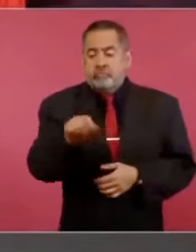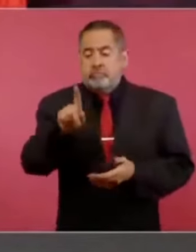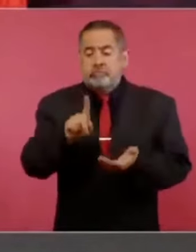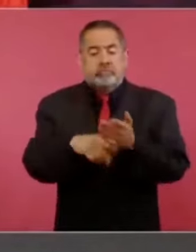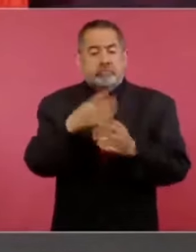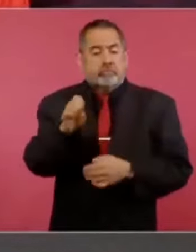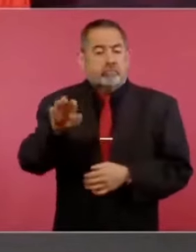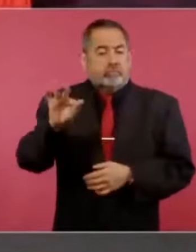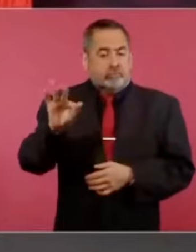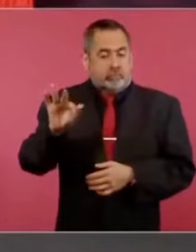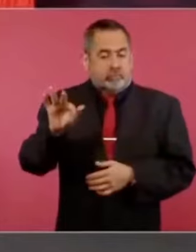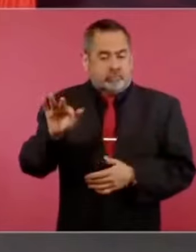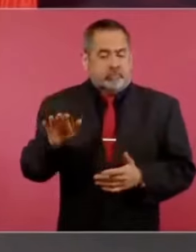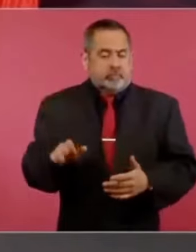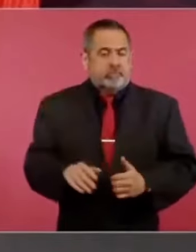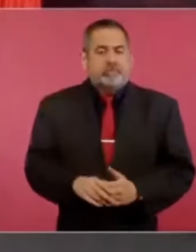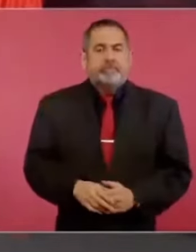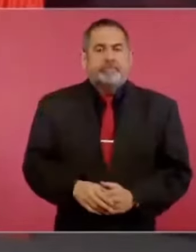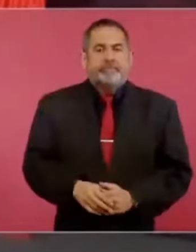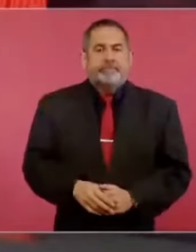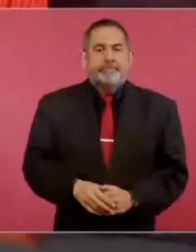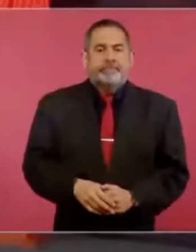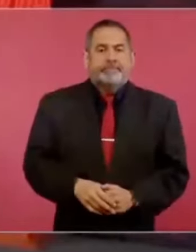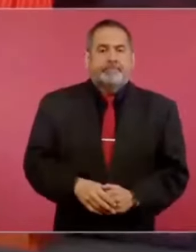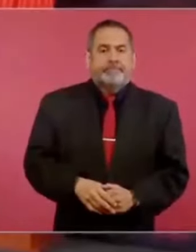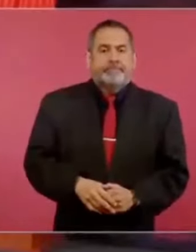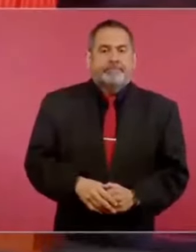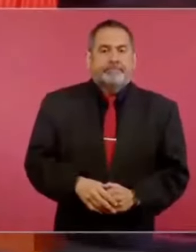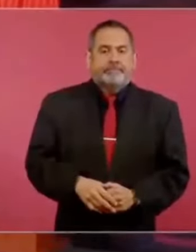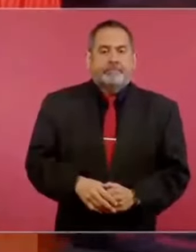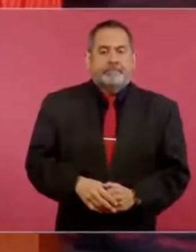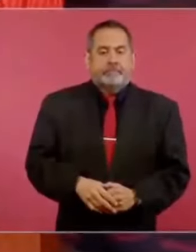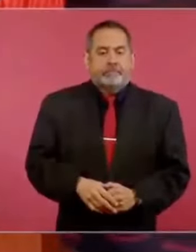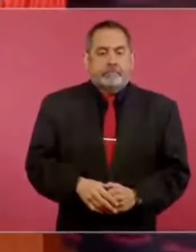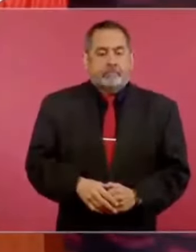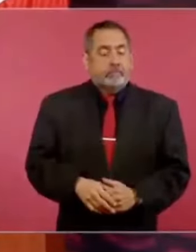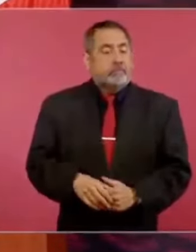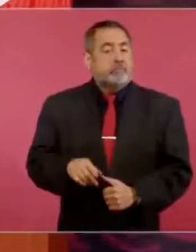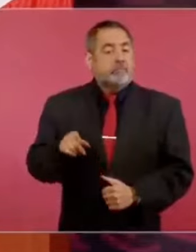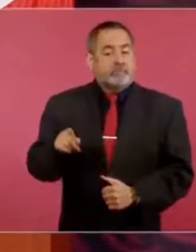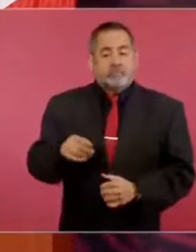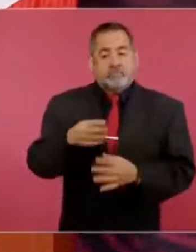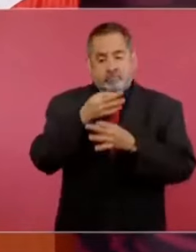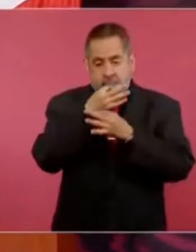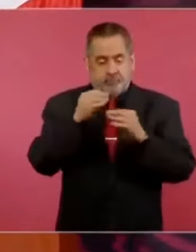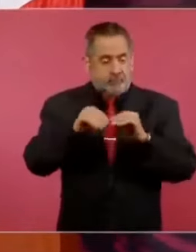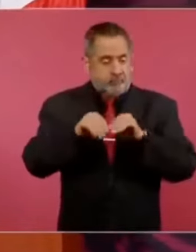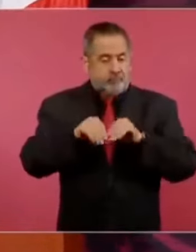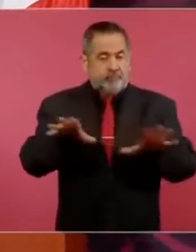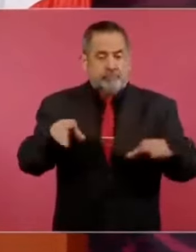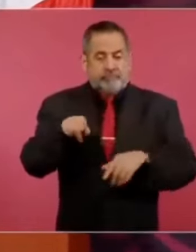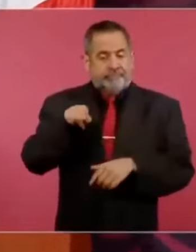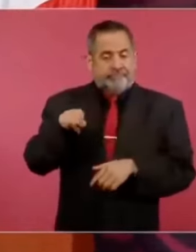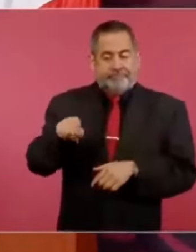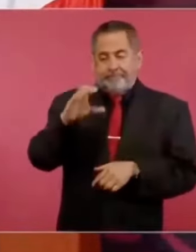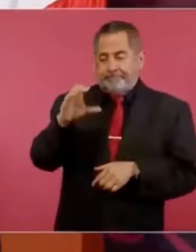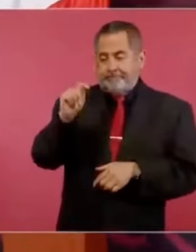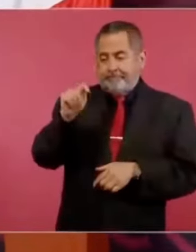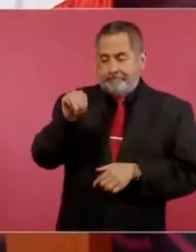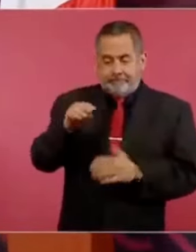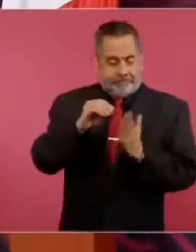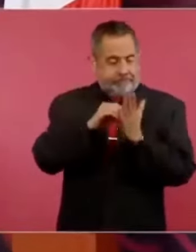aunque la declaración de principios de la organización